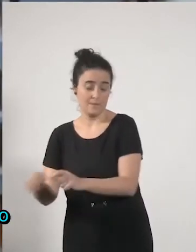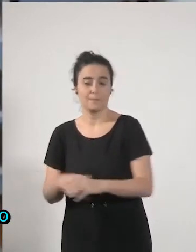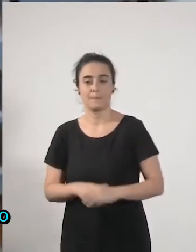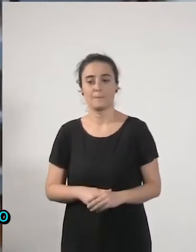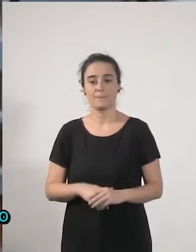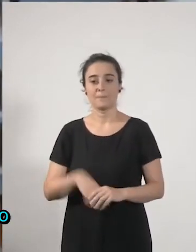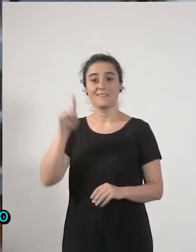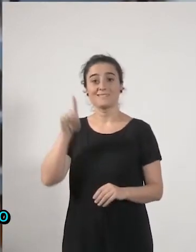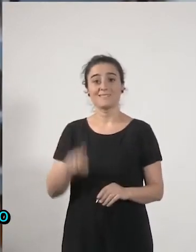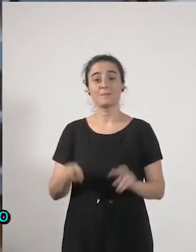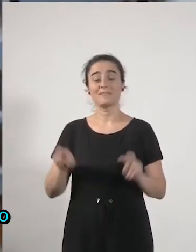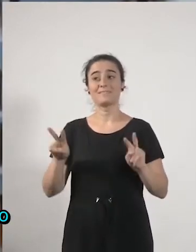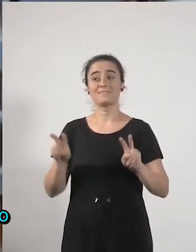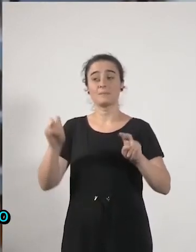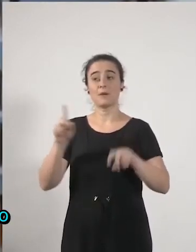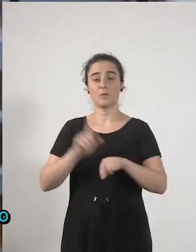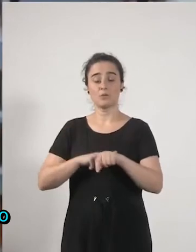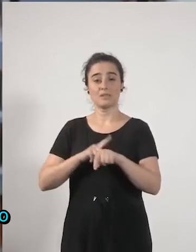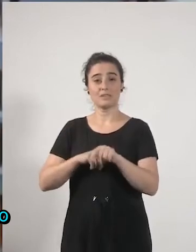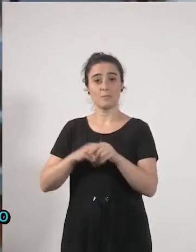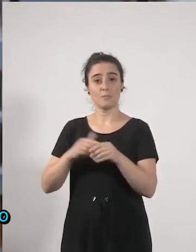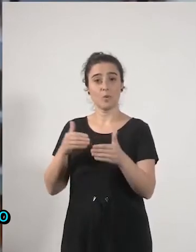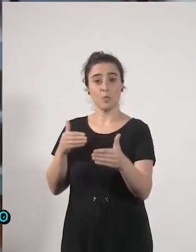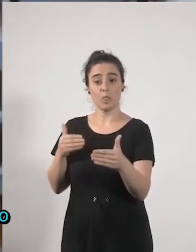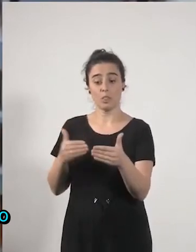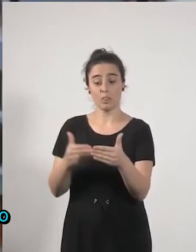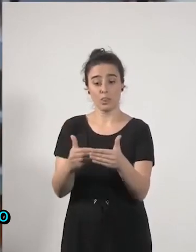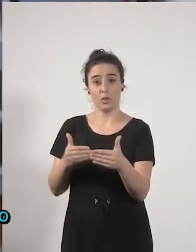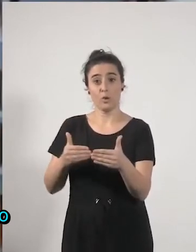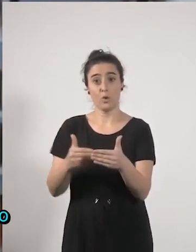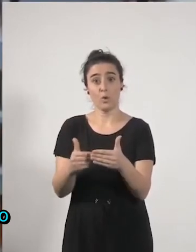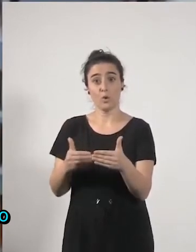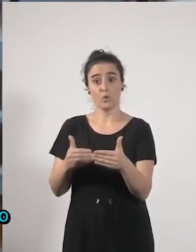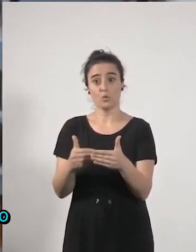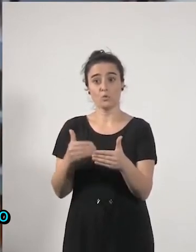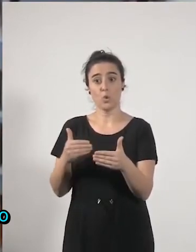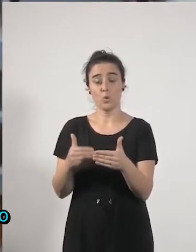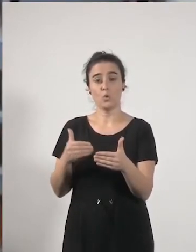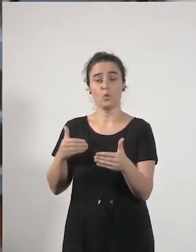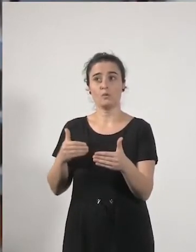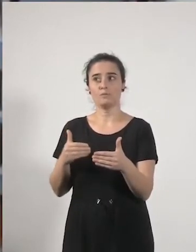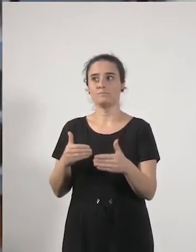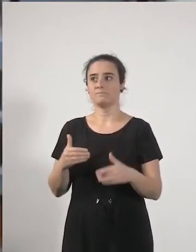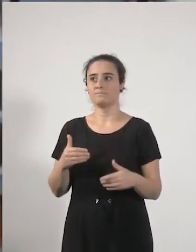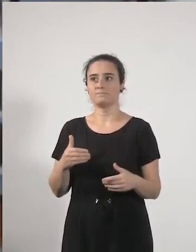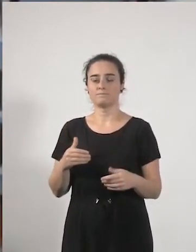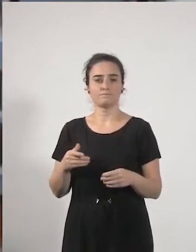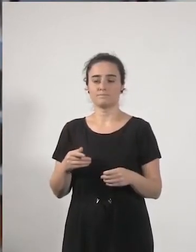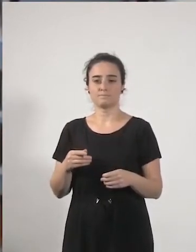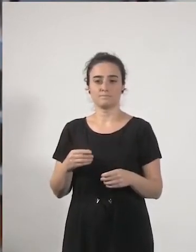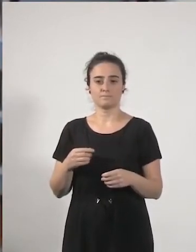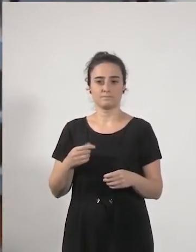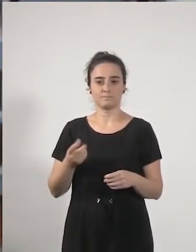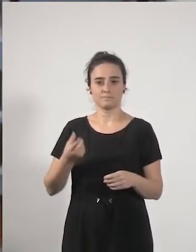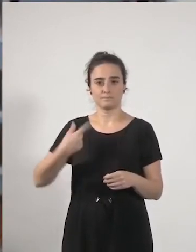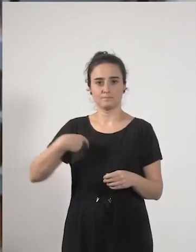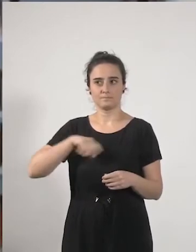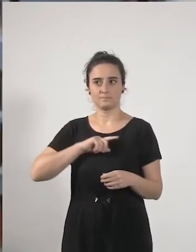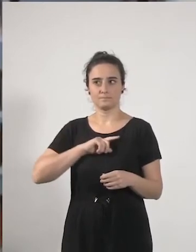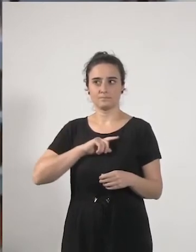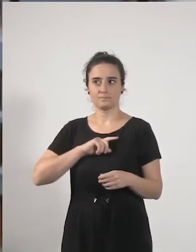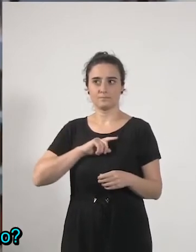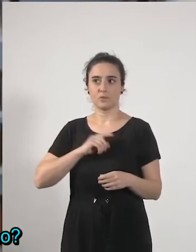no nos no nos haga olvidar también los retos que tenían